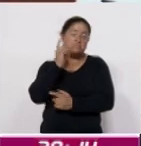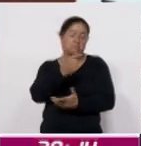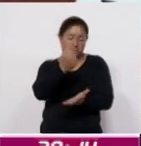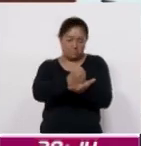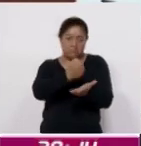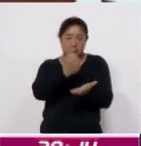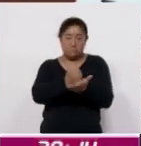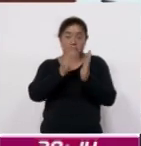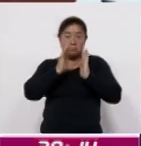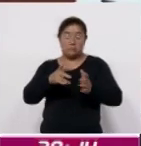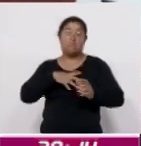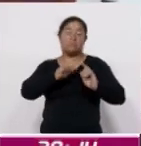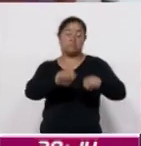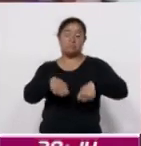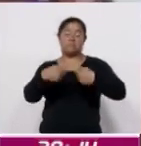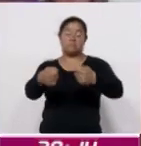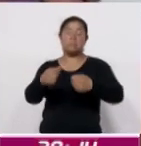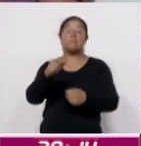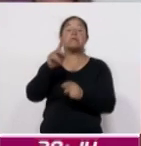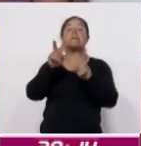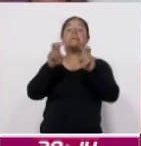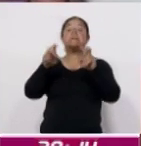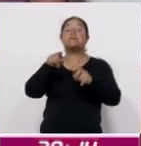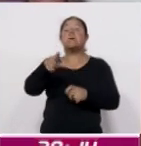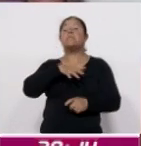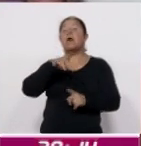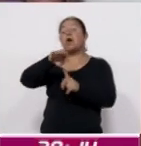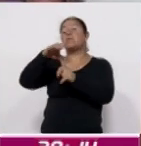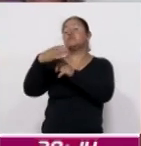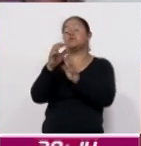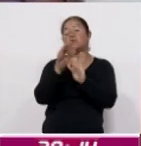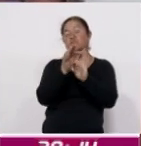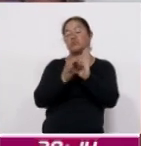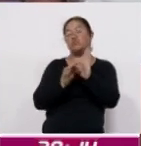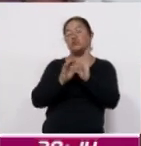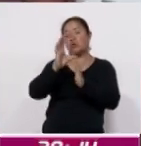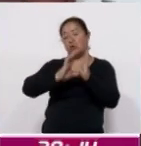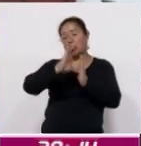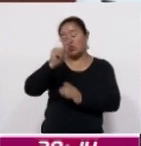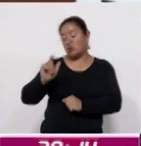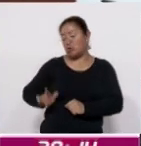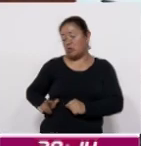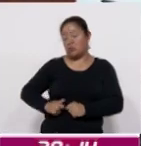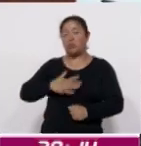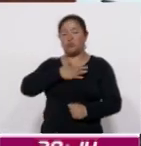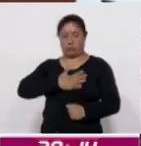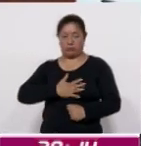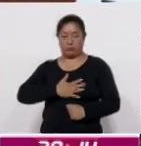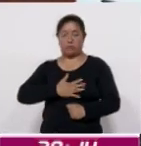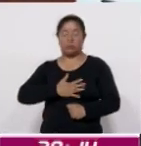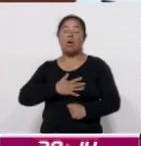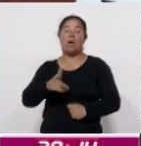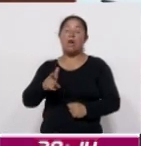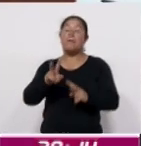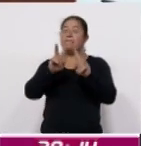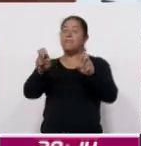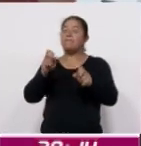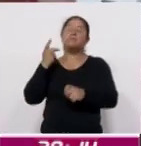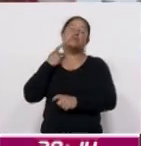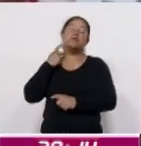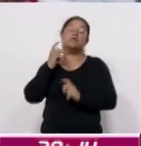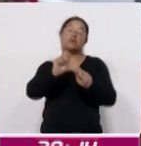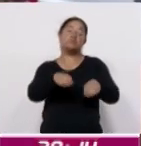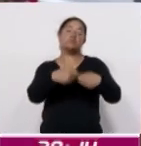poner el tema a disposición de la Comisión de Puntos Constitucionales, Gobernación y Justicia y Asuntos Políticos, que se